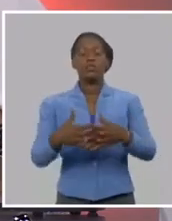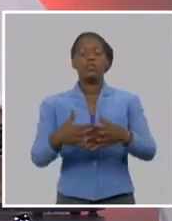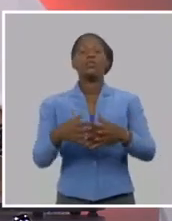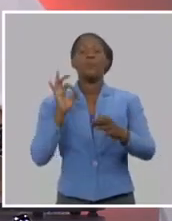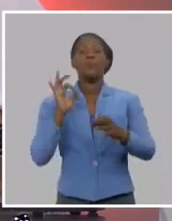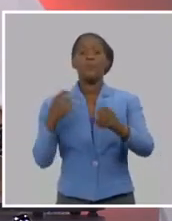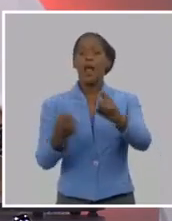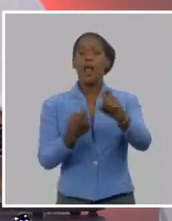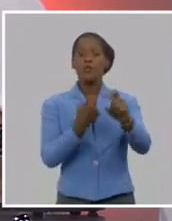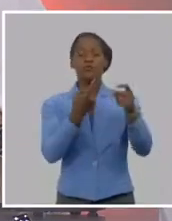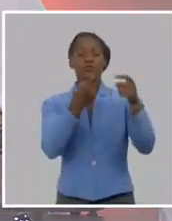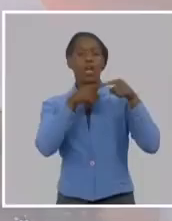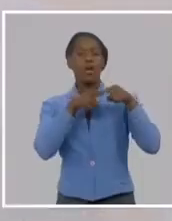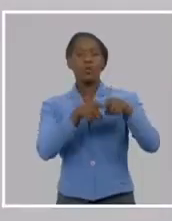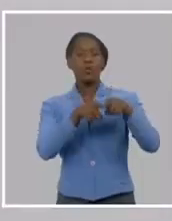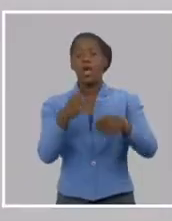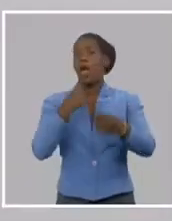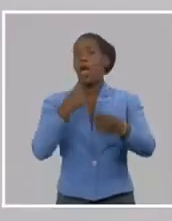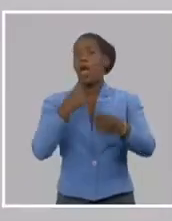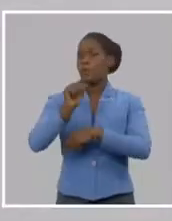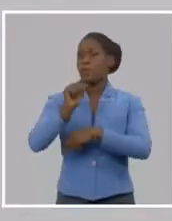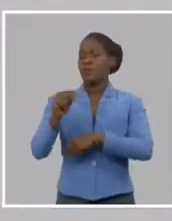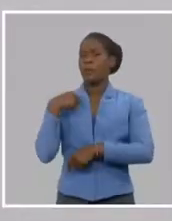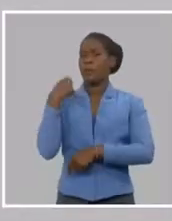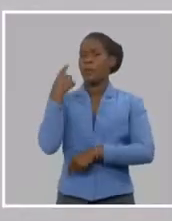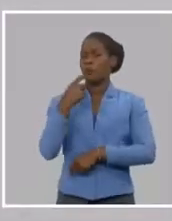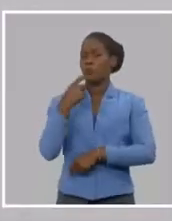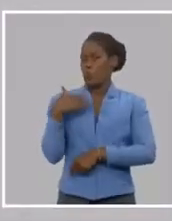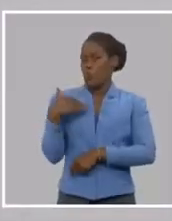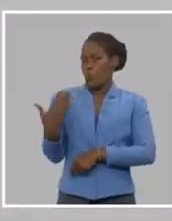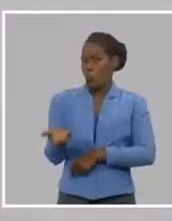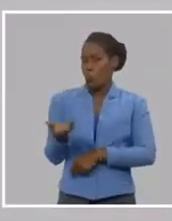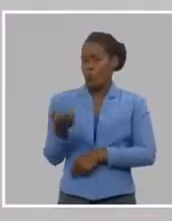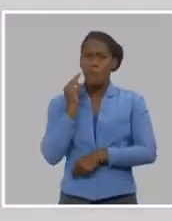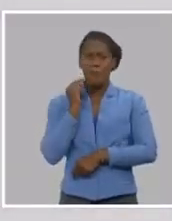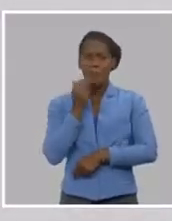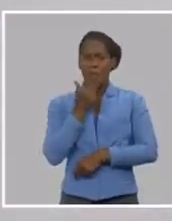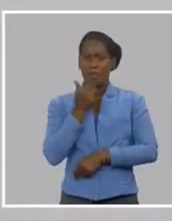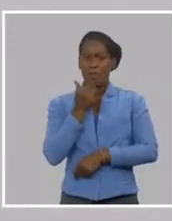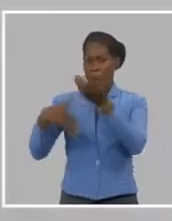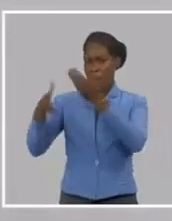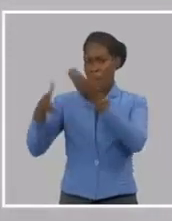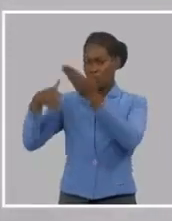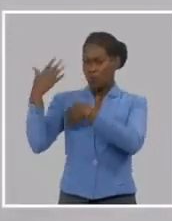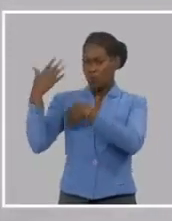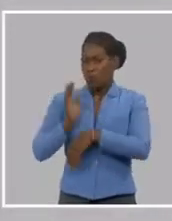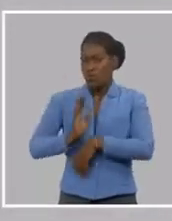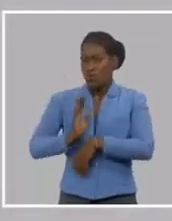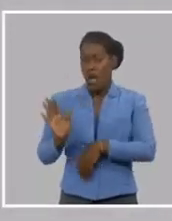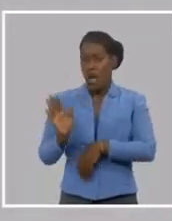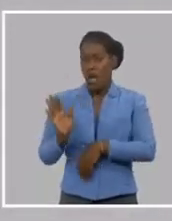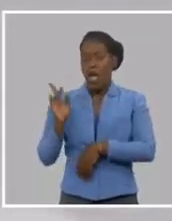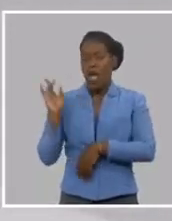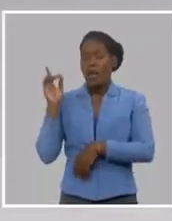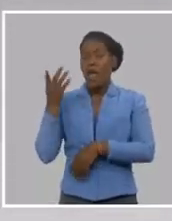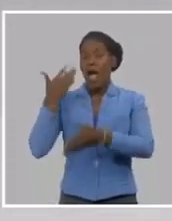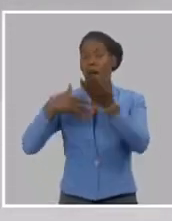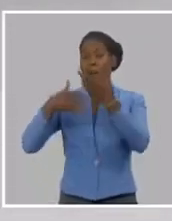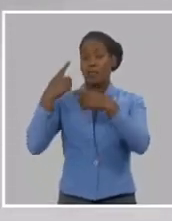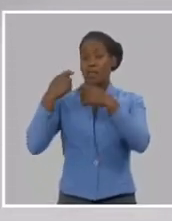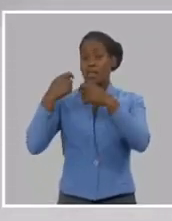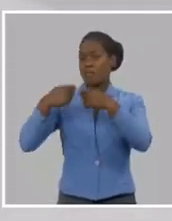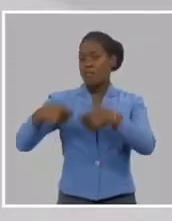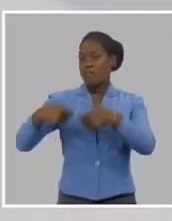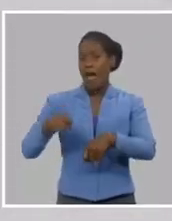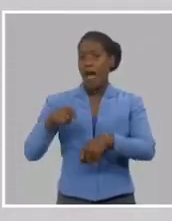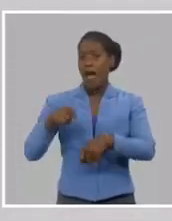hay personas, que me dicen, bueno y como Martí, después de irse de México, cuando Porfirio Díaz, tomó el poder, después va y lo